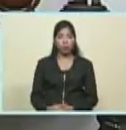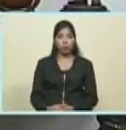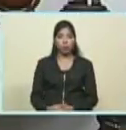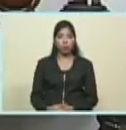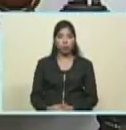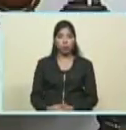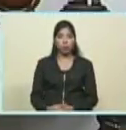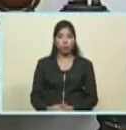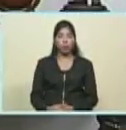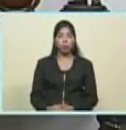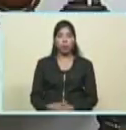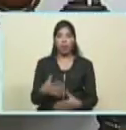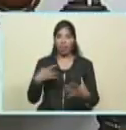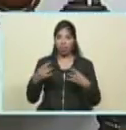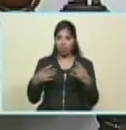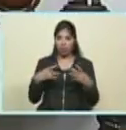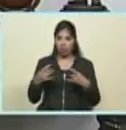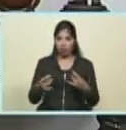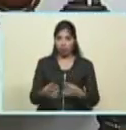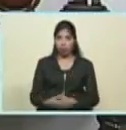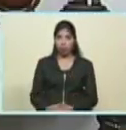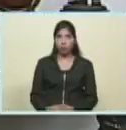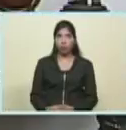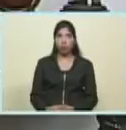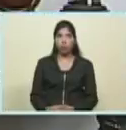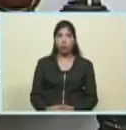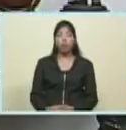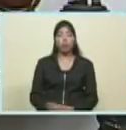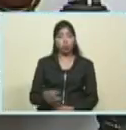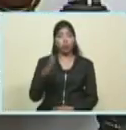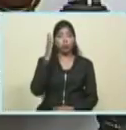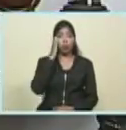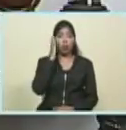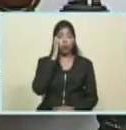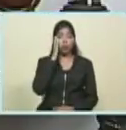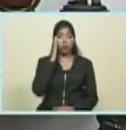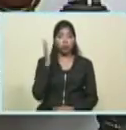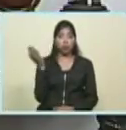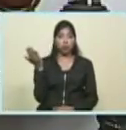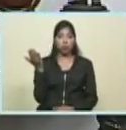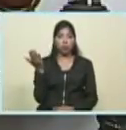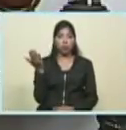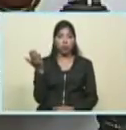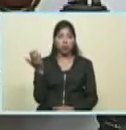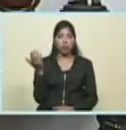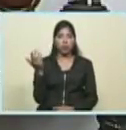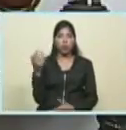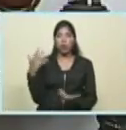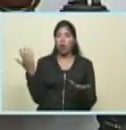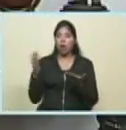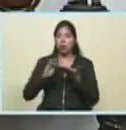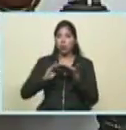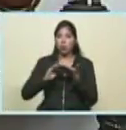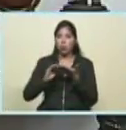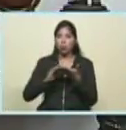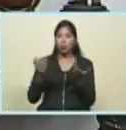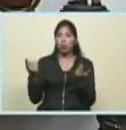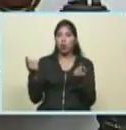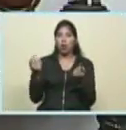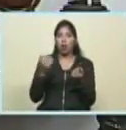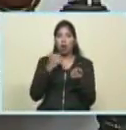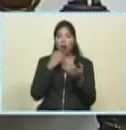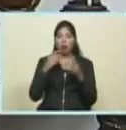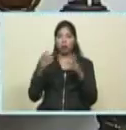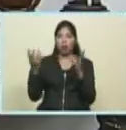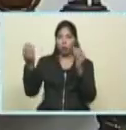actividad que nos lleva por el mundo, compatriotas, como ustedes saben, a buscar nuevas y poderosas